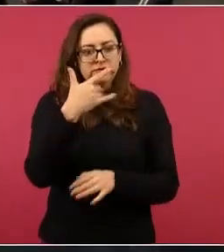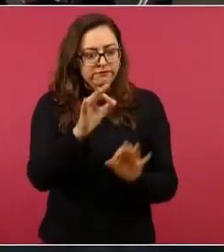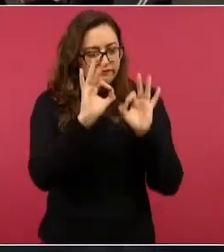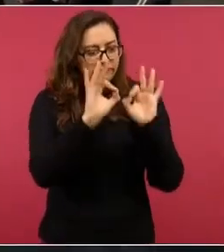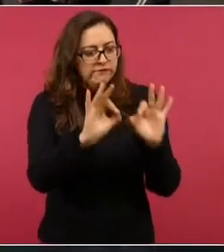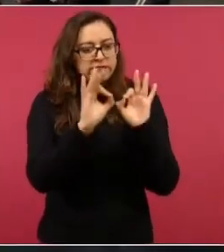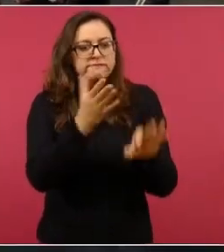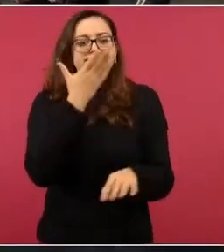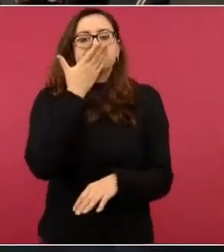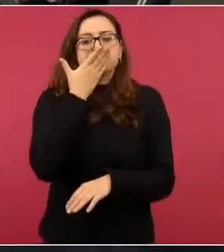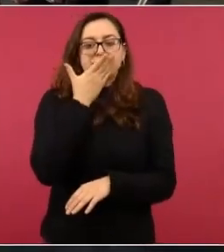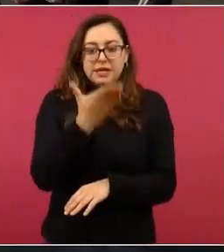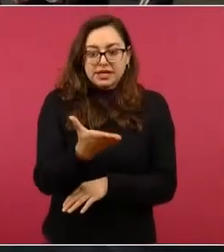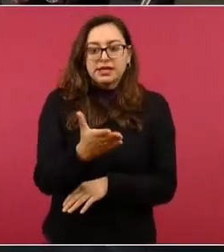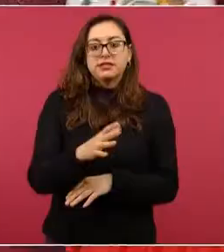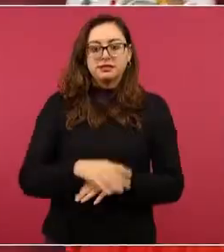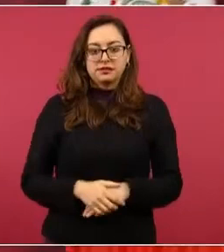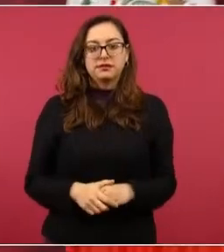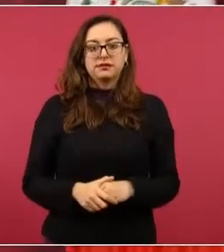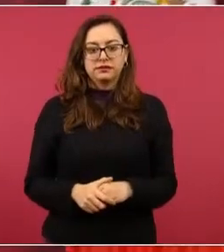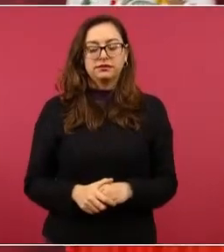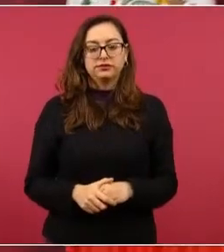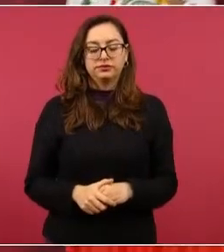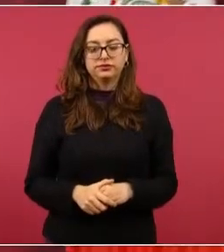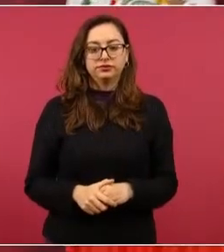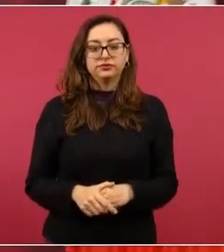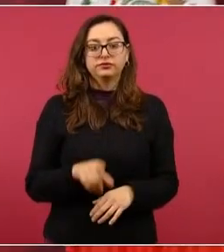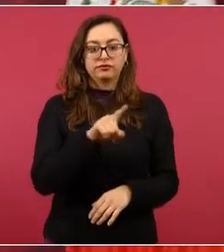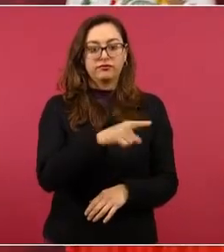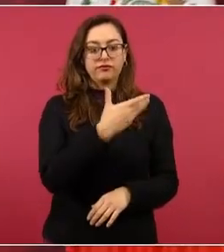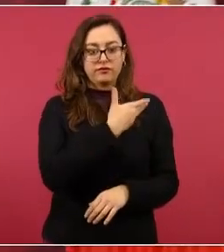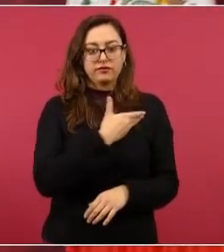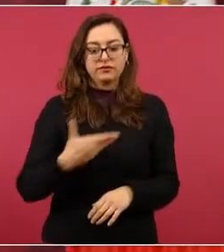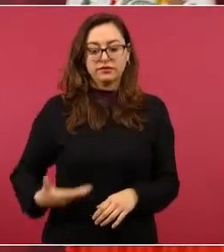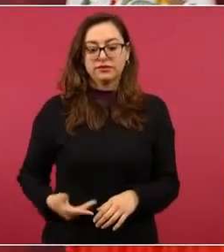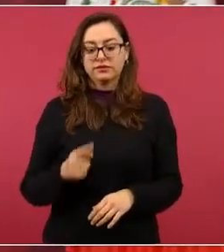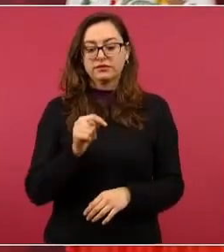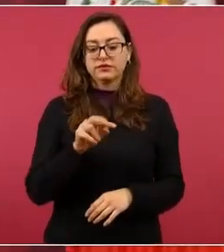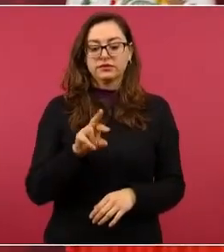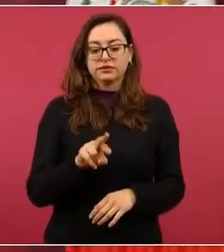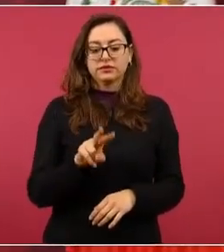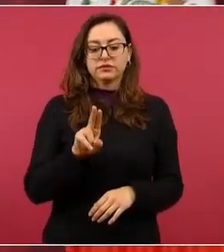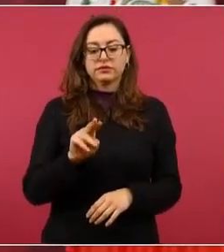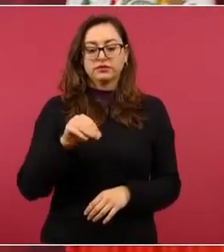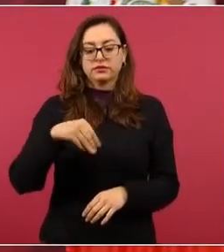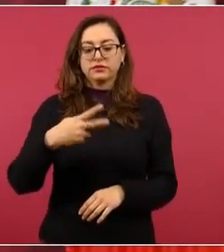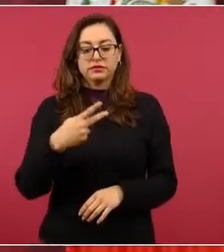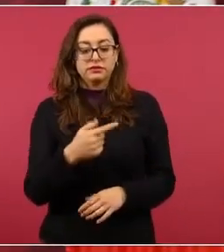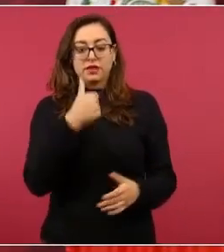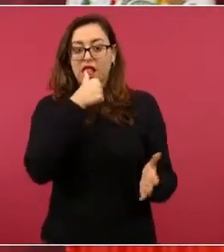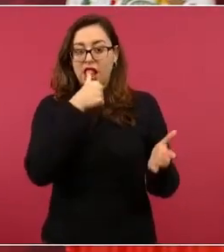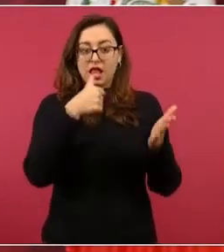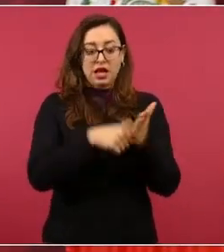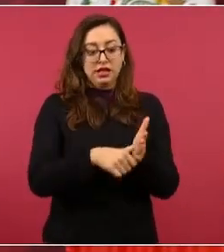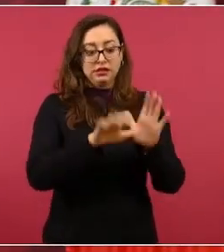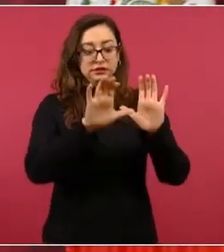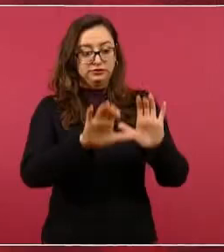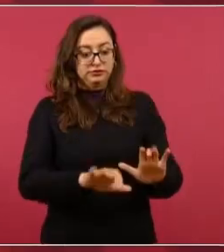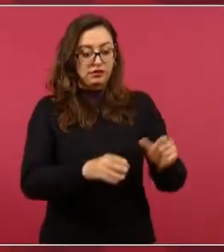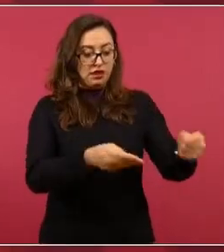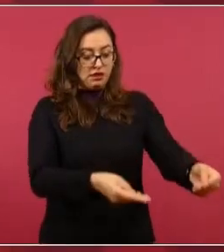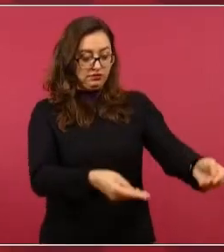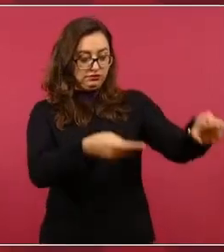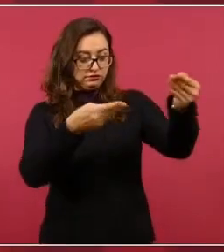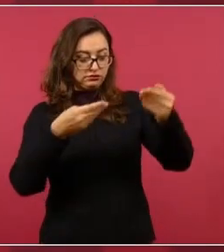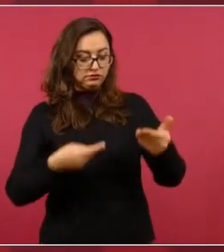Yo tengo una carta del presidente Trump en donde por primera